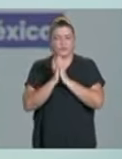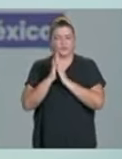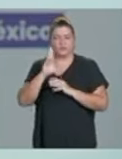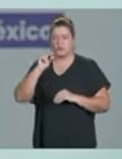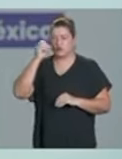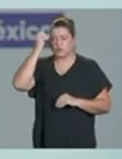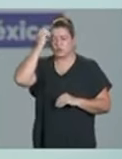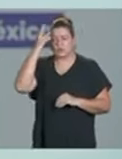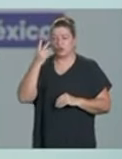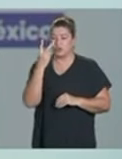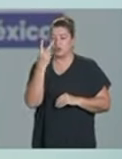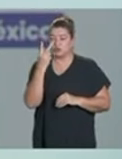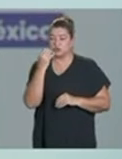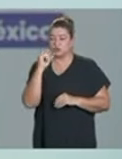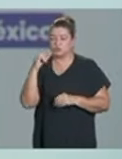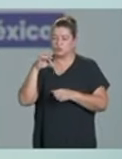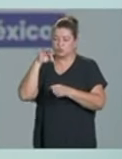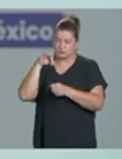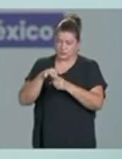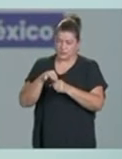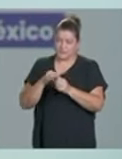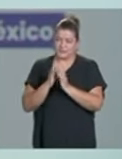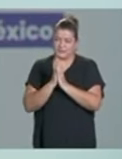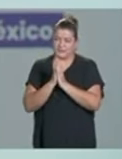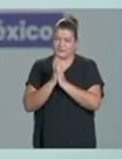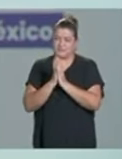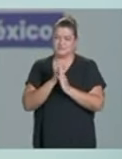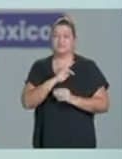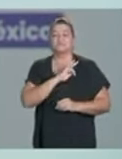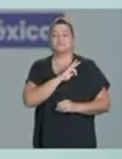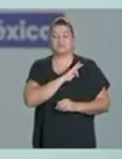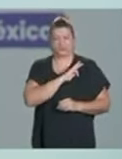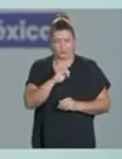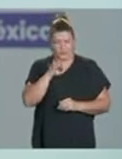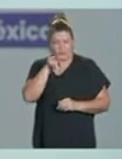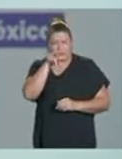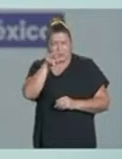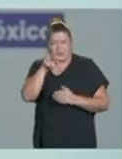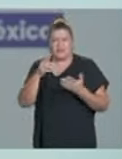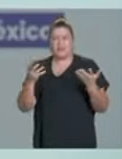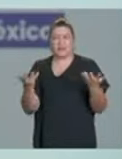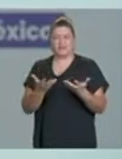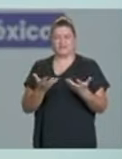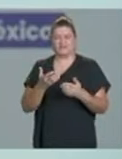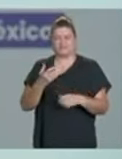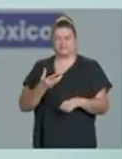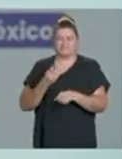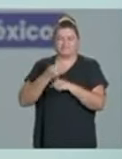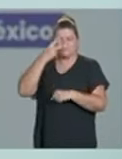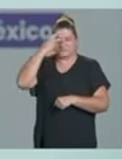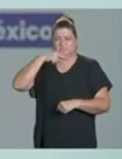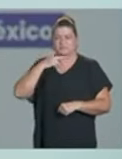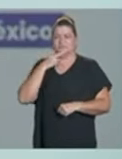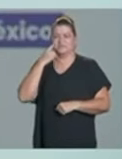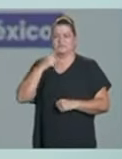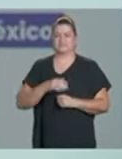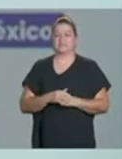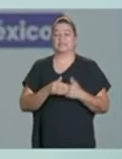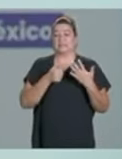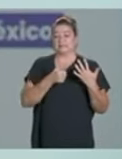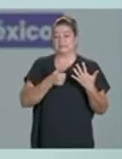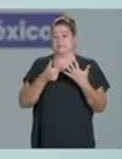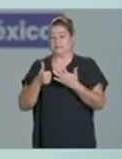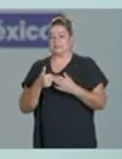de junio. La esperanza es posible en la acción. Dependiendo de tu estado, vota 6 de 6, 5 de 5